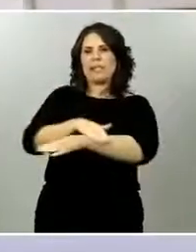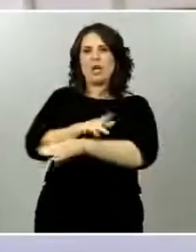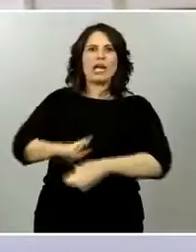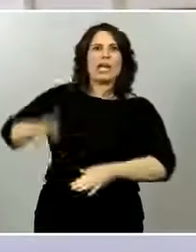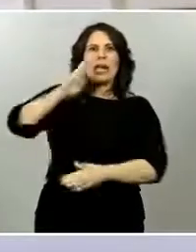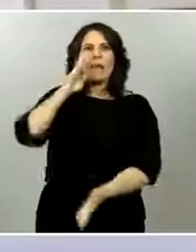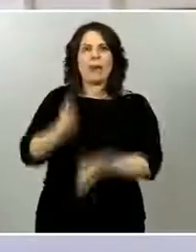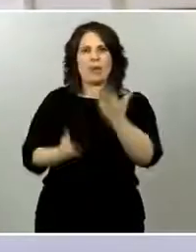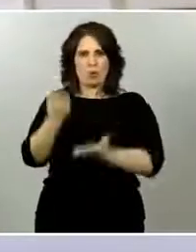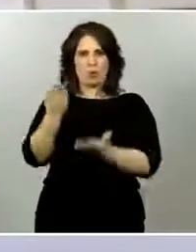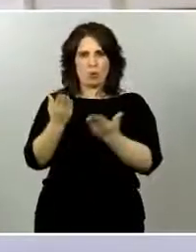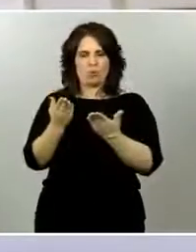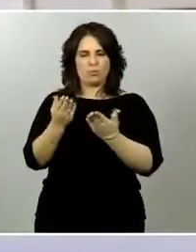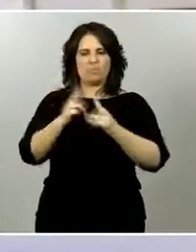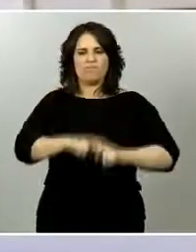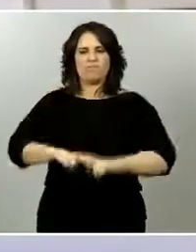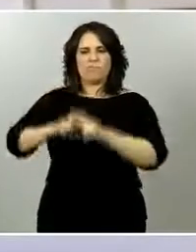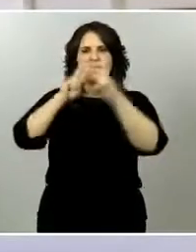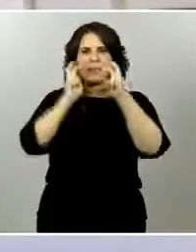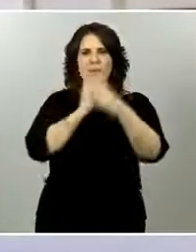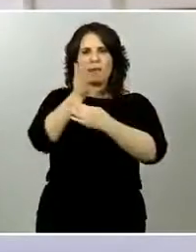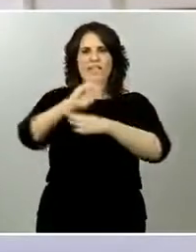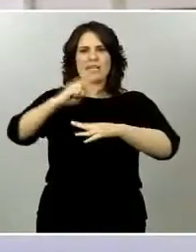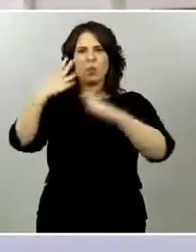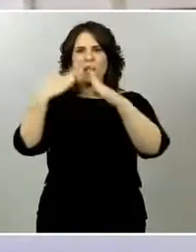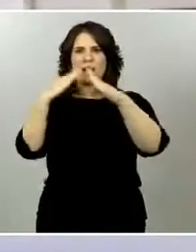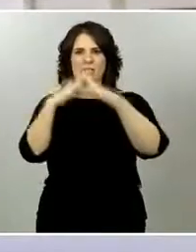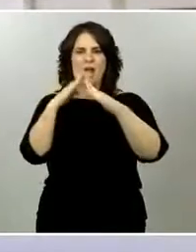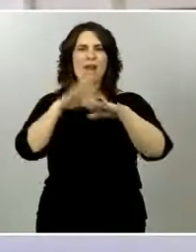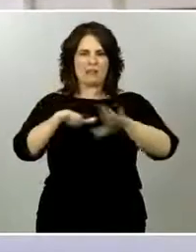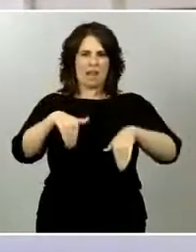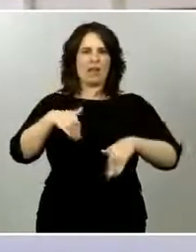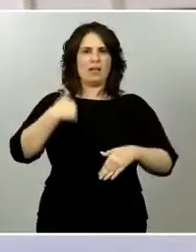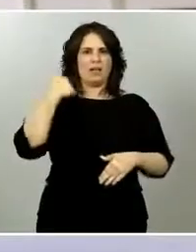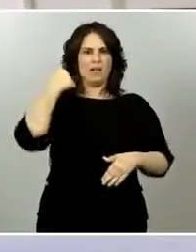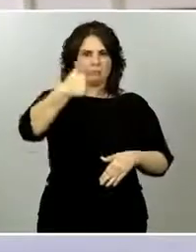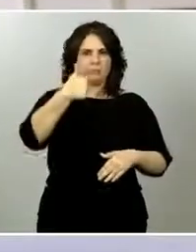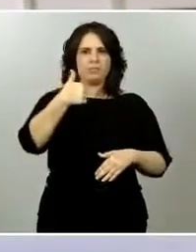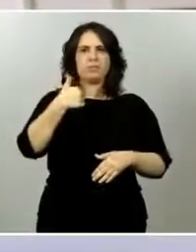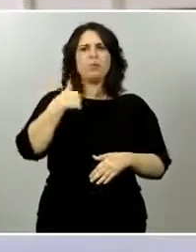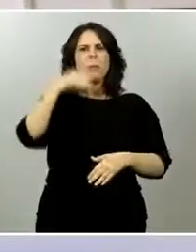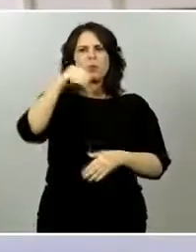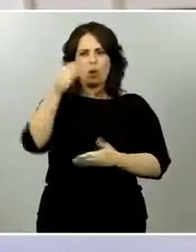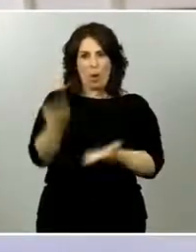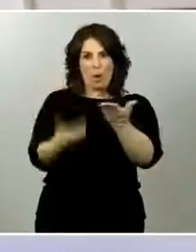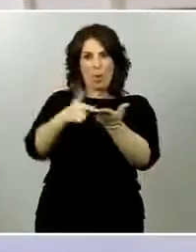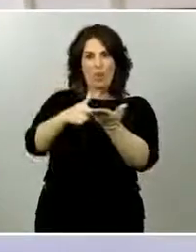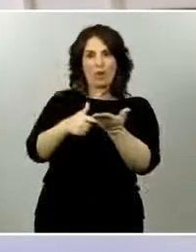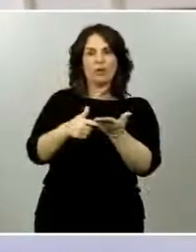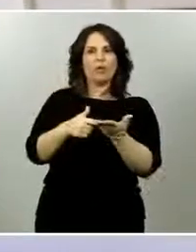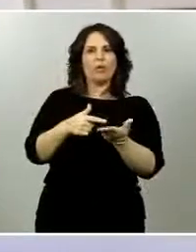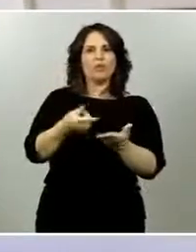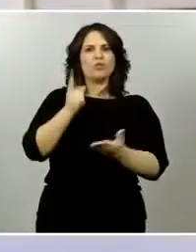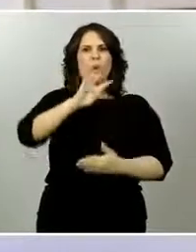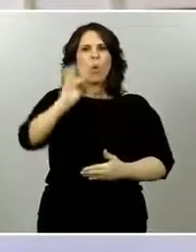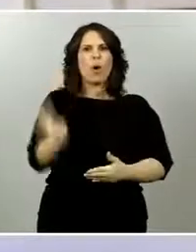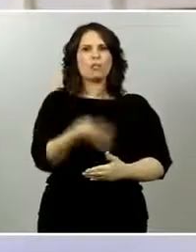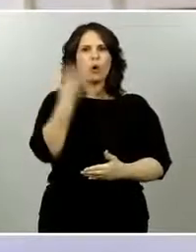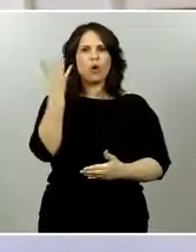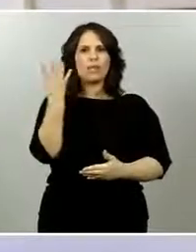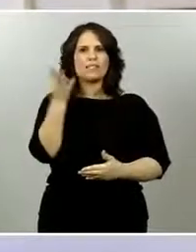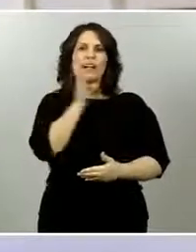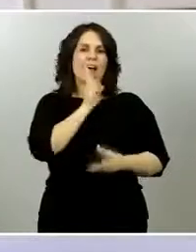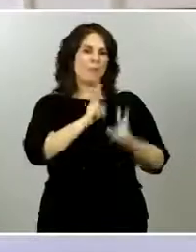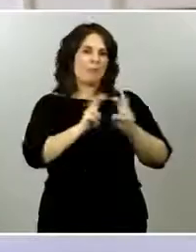retomo la pregunta que hacía mi compañera de Colpisa. Ustedes dicen que el ministerio reevaluó la situación y cambió de criterio sobre ir a la